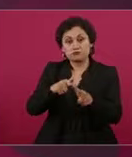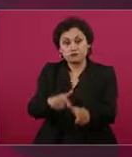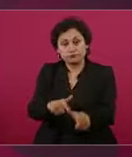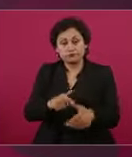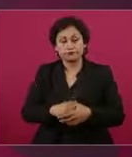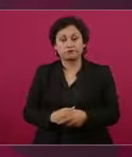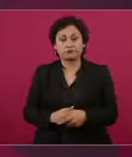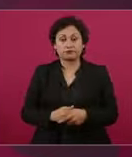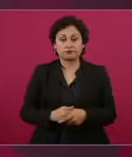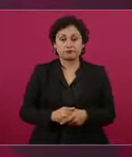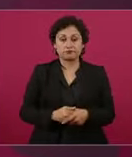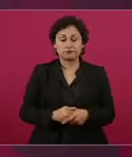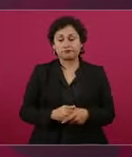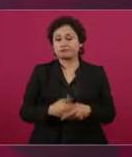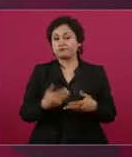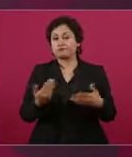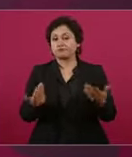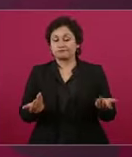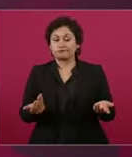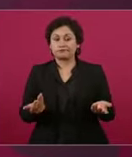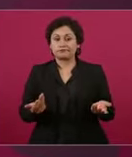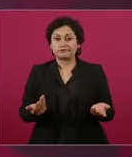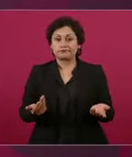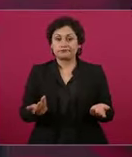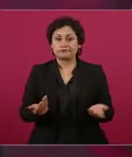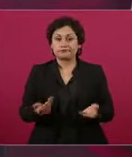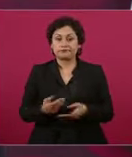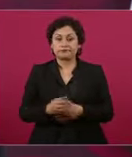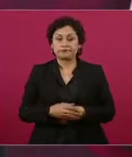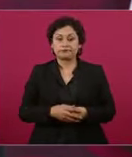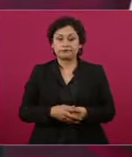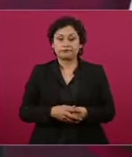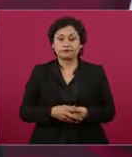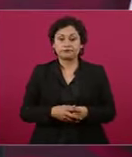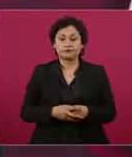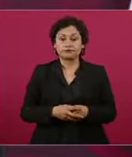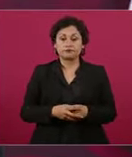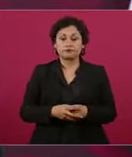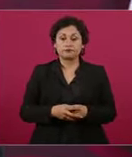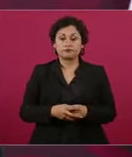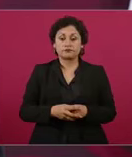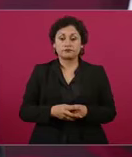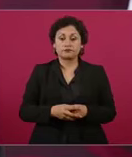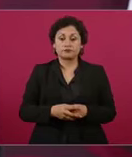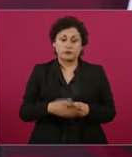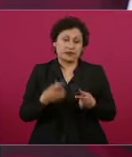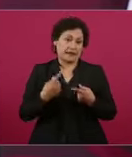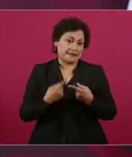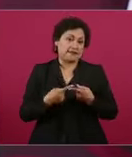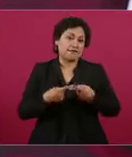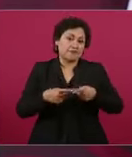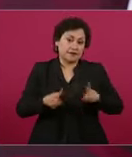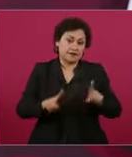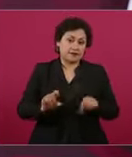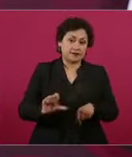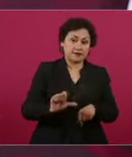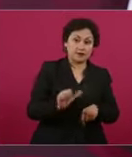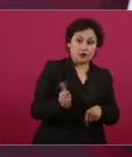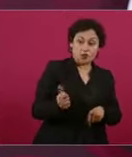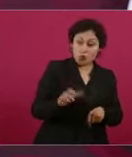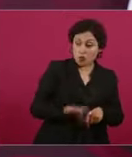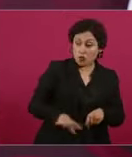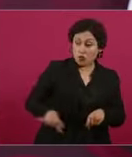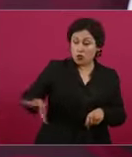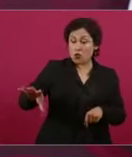No es como en el flanco derecho, que ahí ya